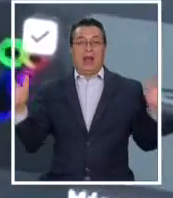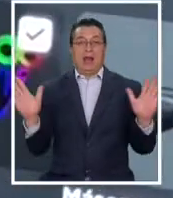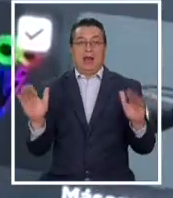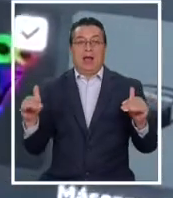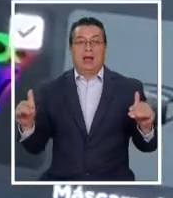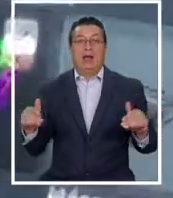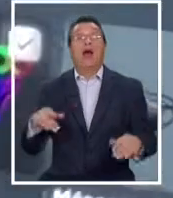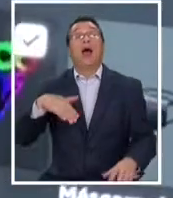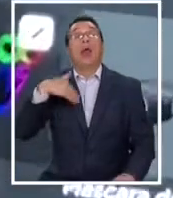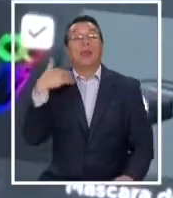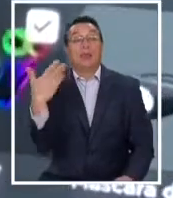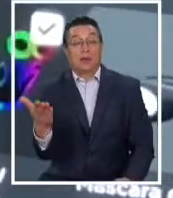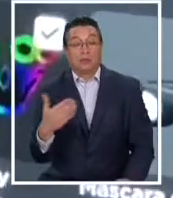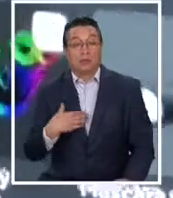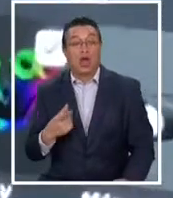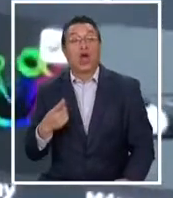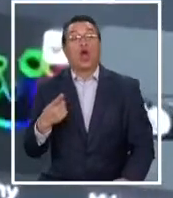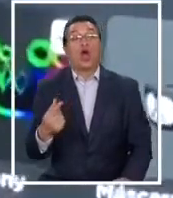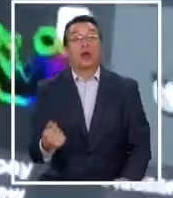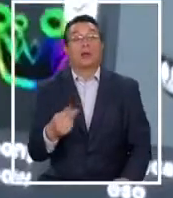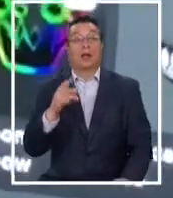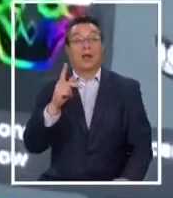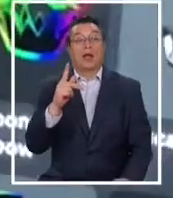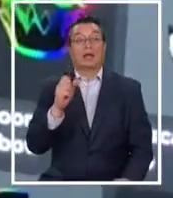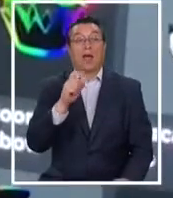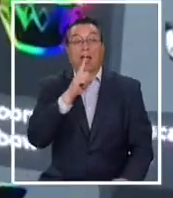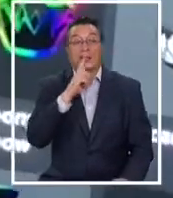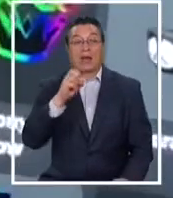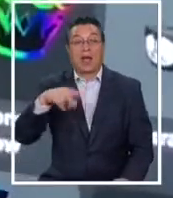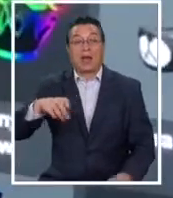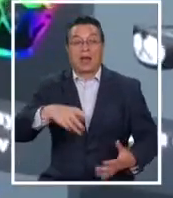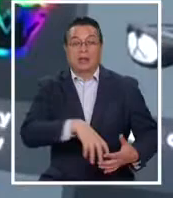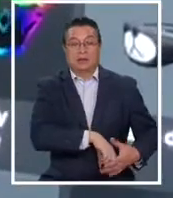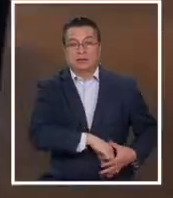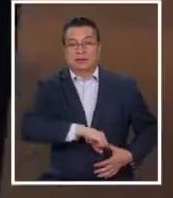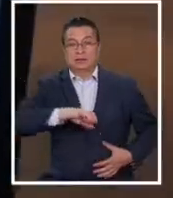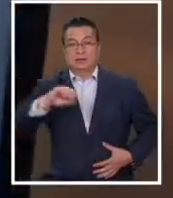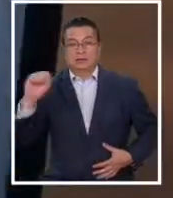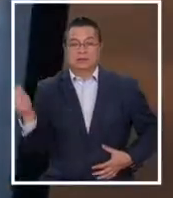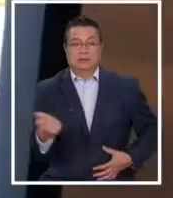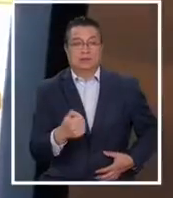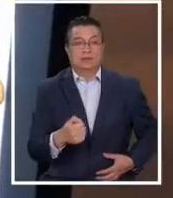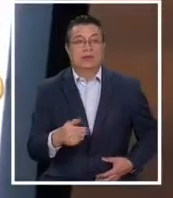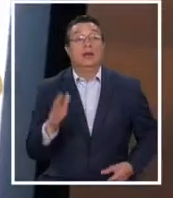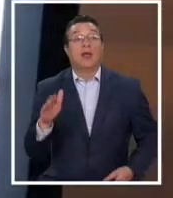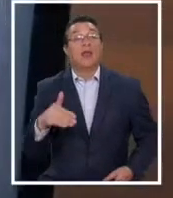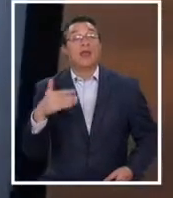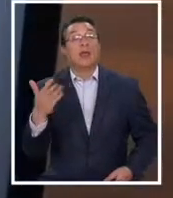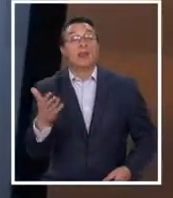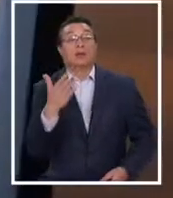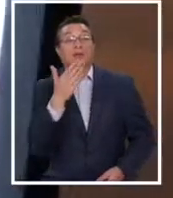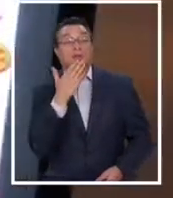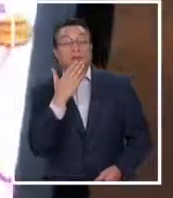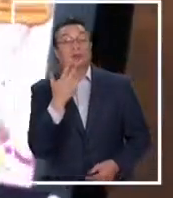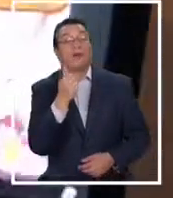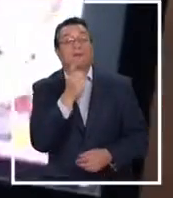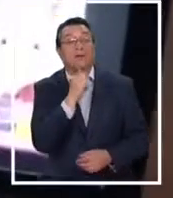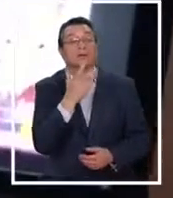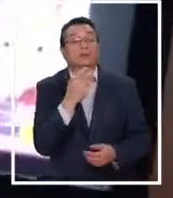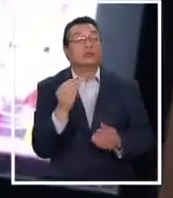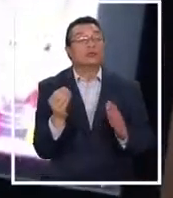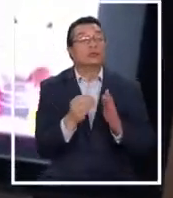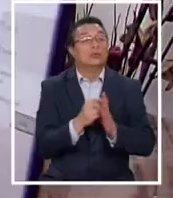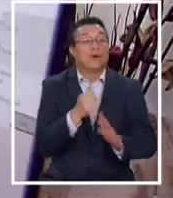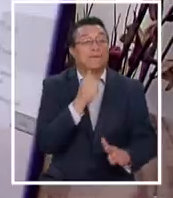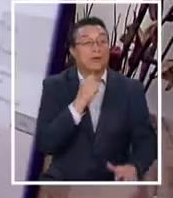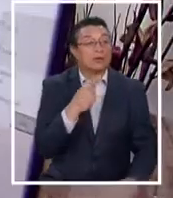Después empecé a comprarme la katana. Y después, espérate, me falta esto porque al final me lo coloqué.